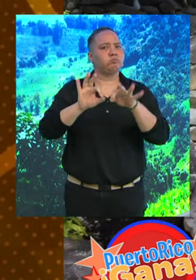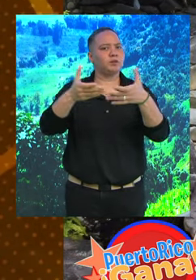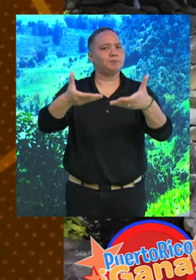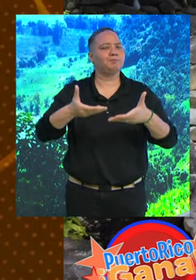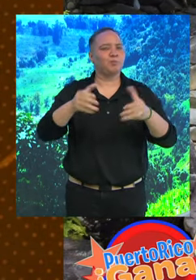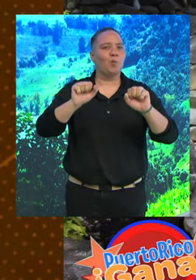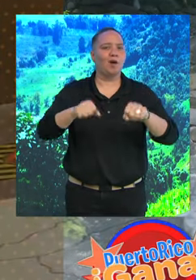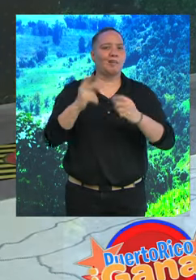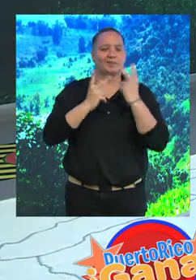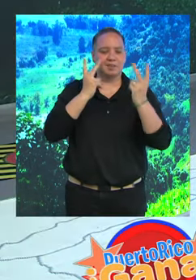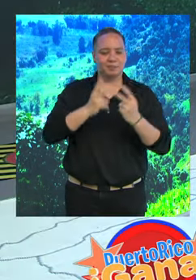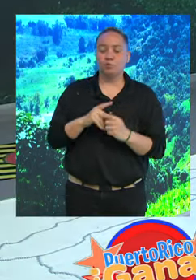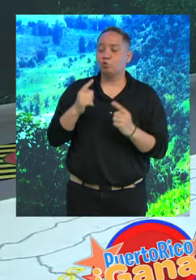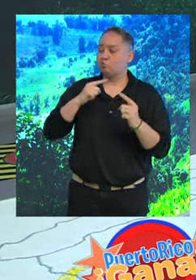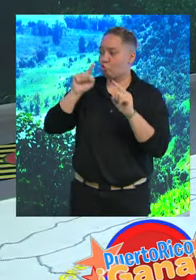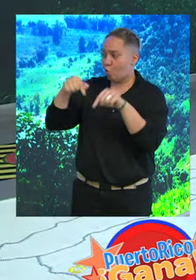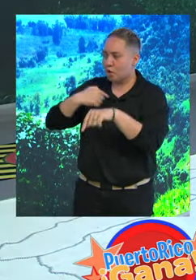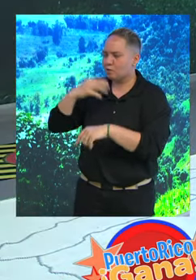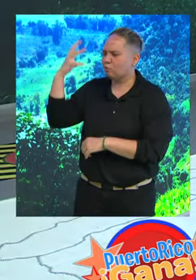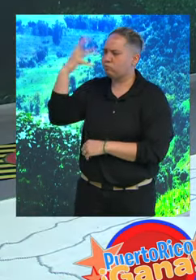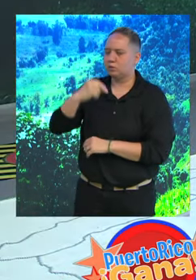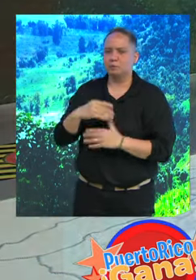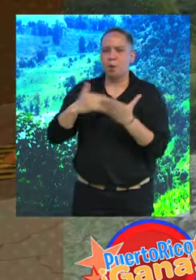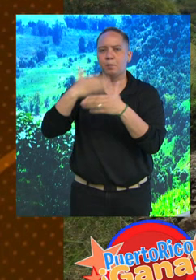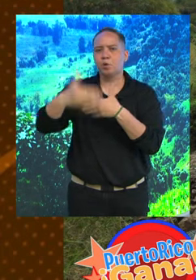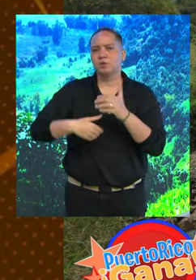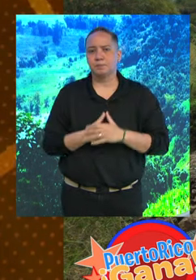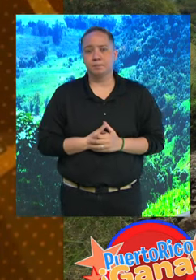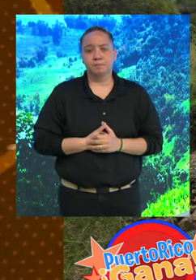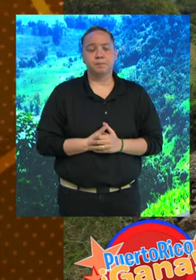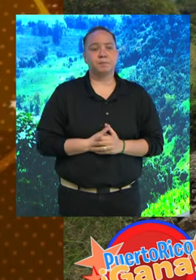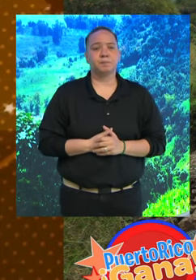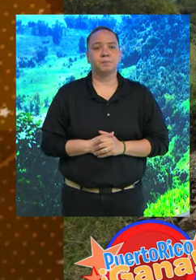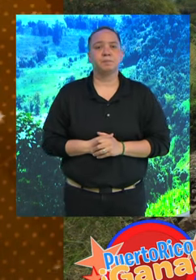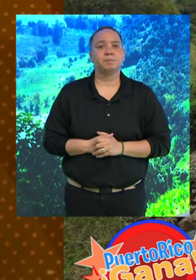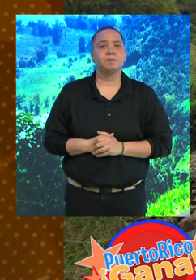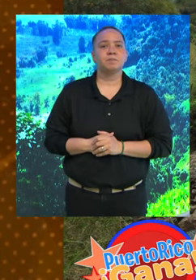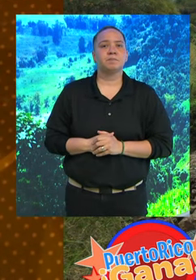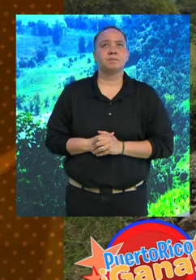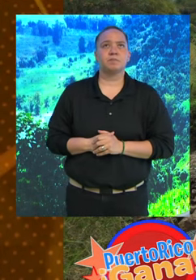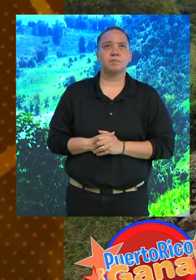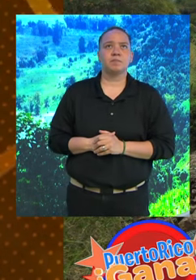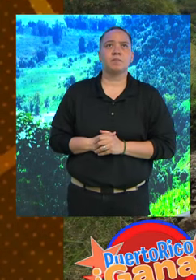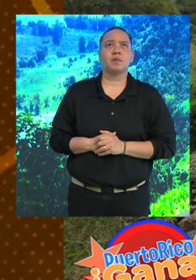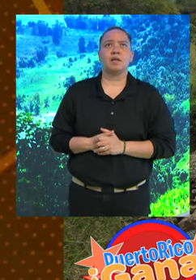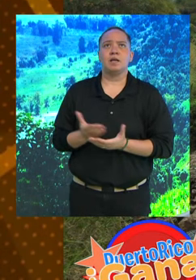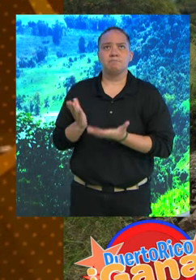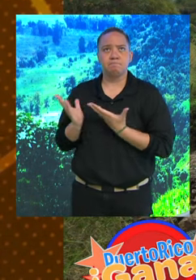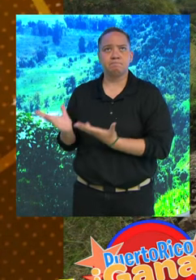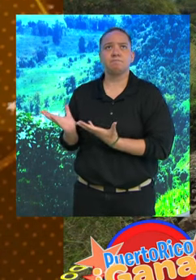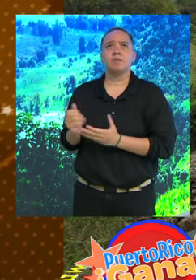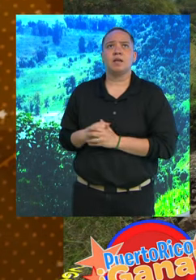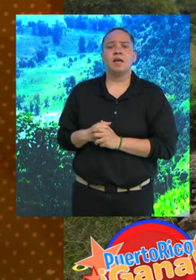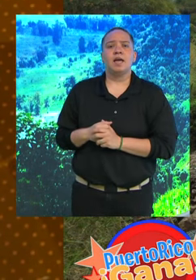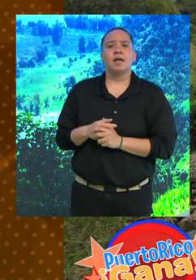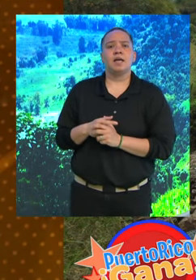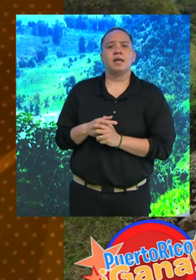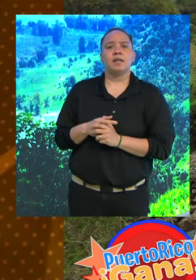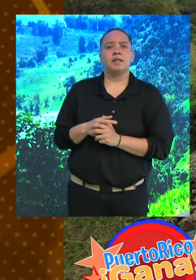visitar el mismo. Yo he ido, alcaldesa, está precioso. Vamos para el próximo. ¿Ese es el Hippie? ¿Qué tenemos por aquí, alcaldesa? Pues mira, esta es la finca de Rústica.